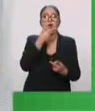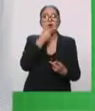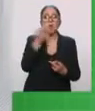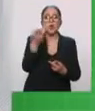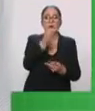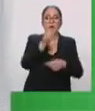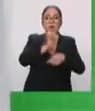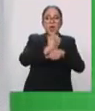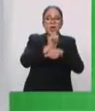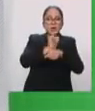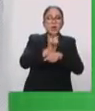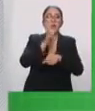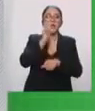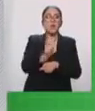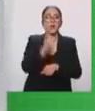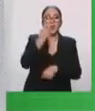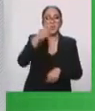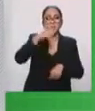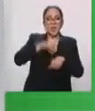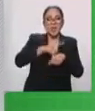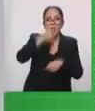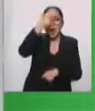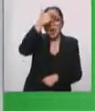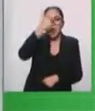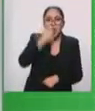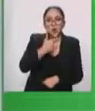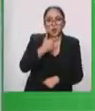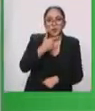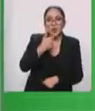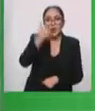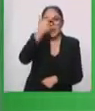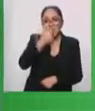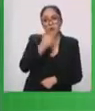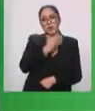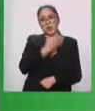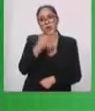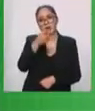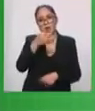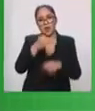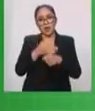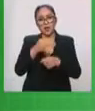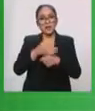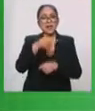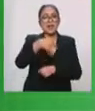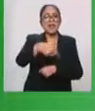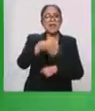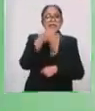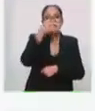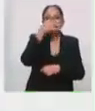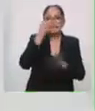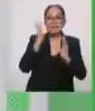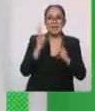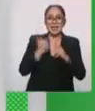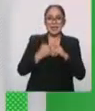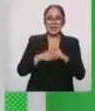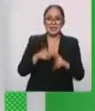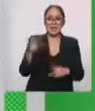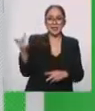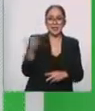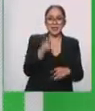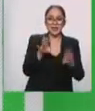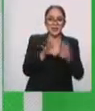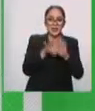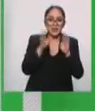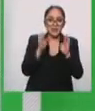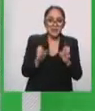de Nochebuena, pues ya estamos, como lo comentamos, a la vuelta de la esquina. Chamacos, ¿cómo están? Bienvenidos, invitados.